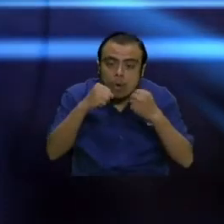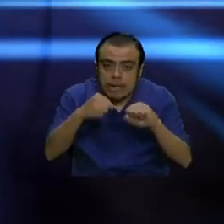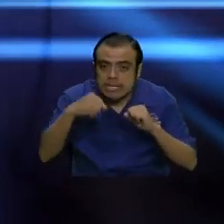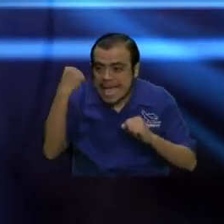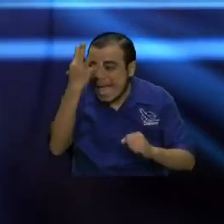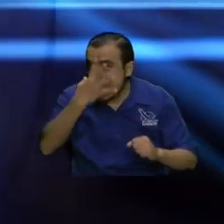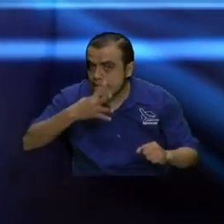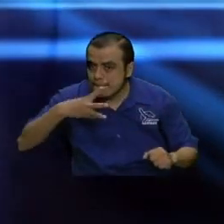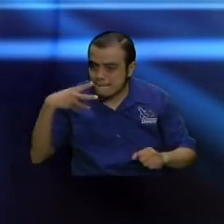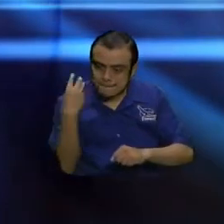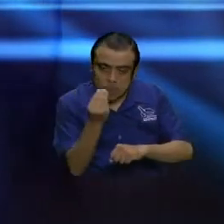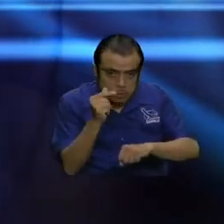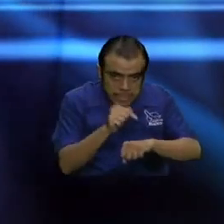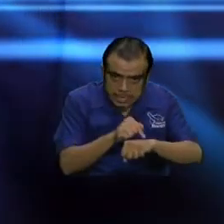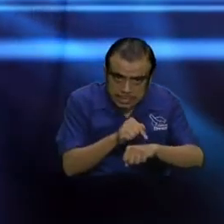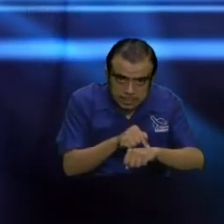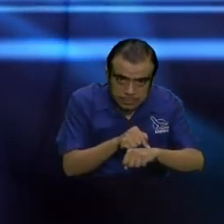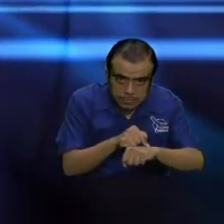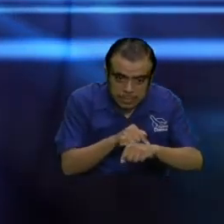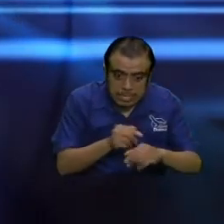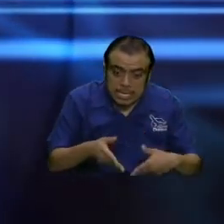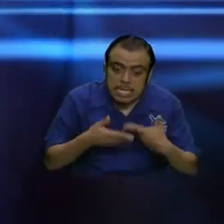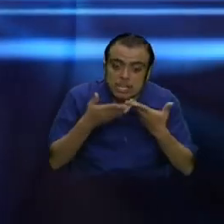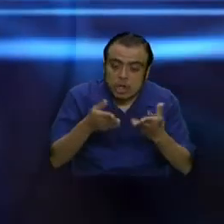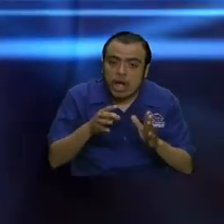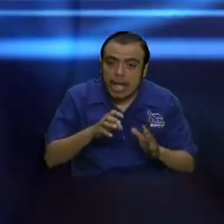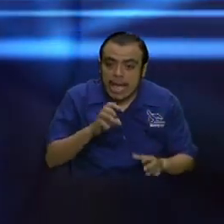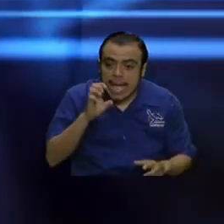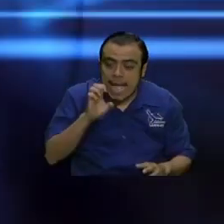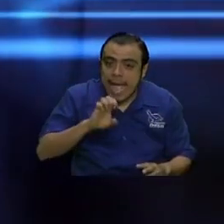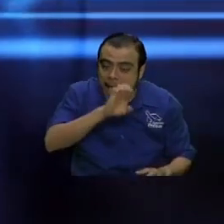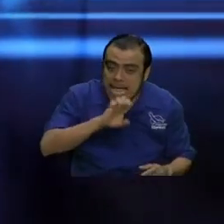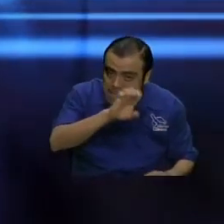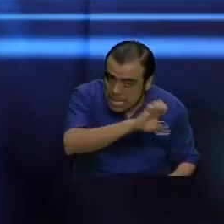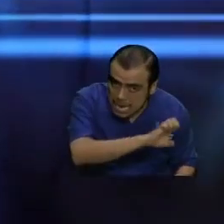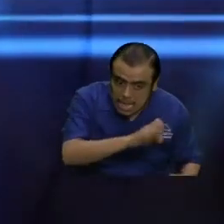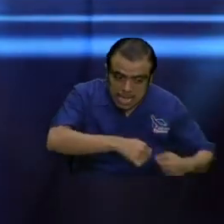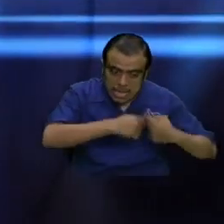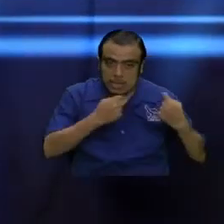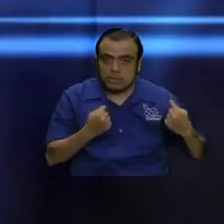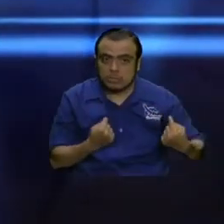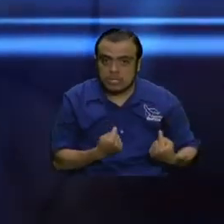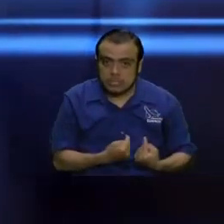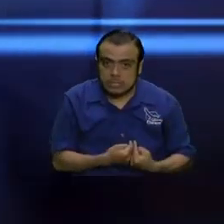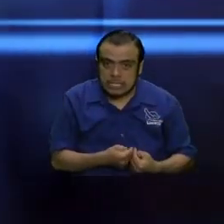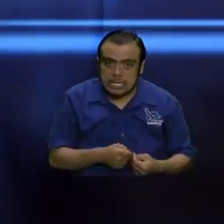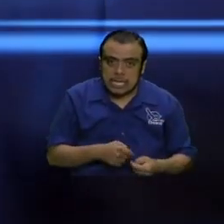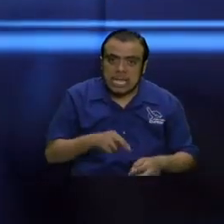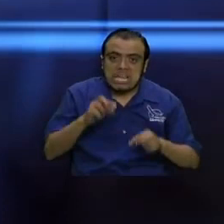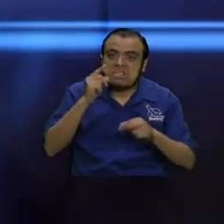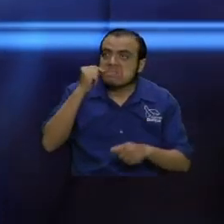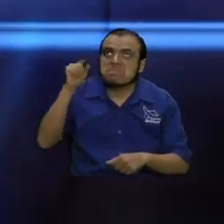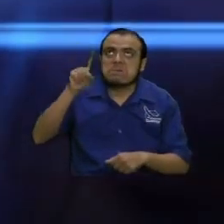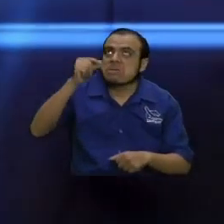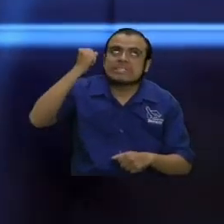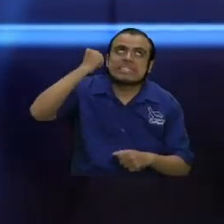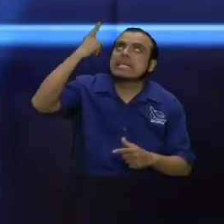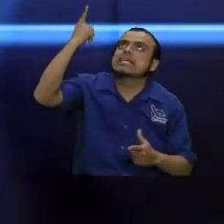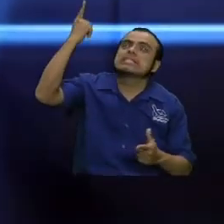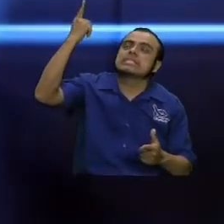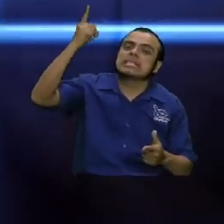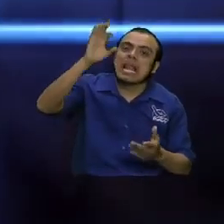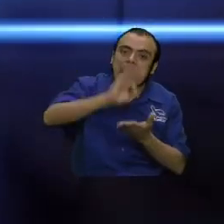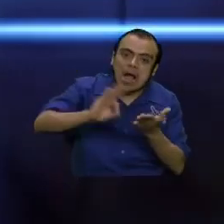y ha puesto eternidad en el corazón de ellos sin que alcance el hombre a entender la obra que ha hecho Dios desde el